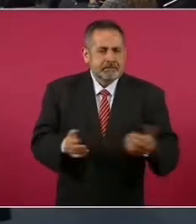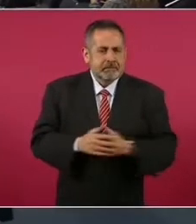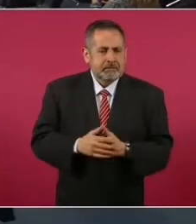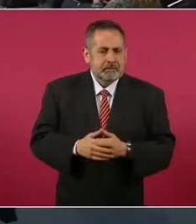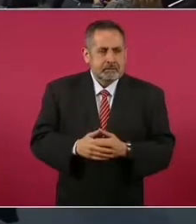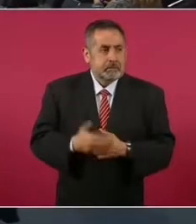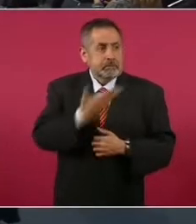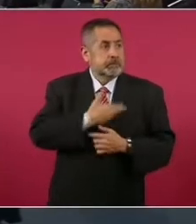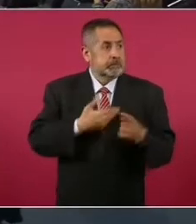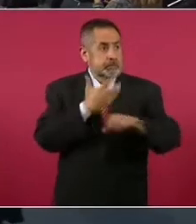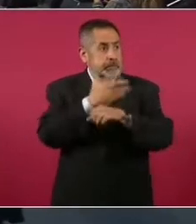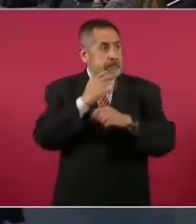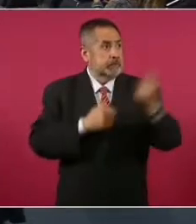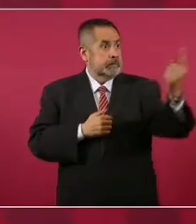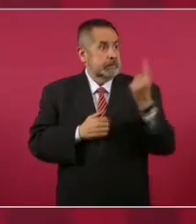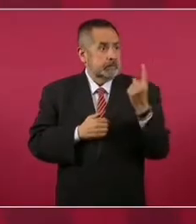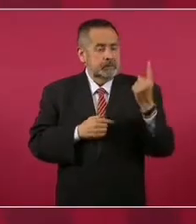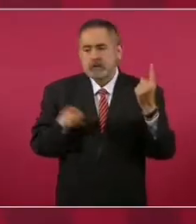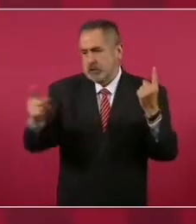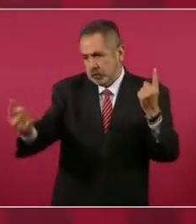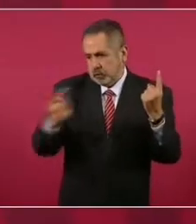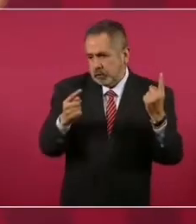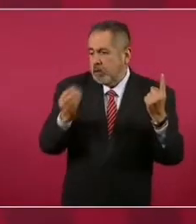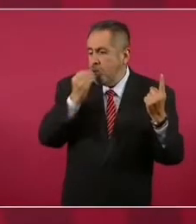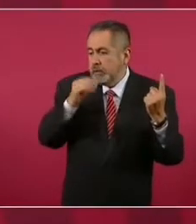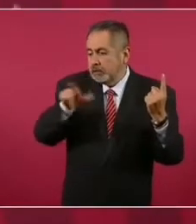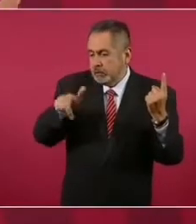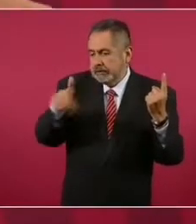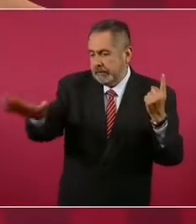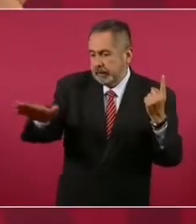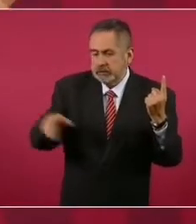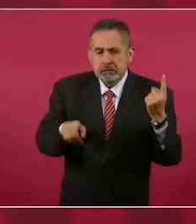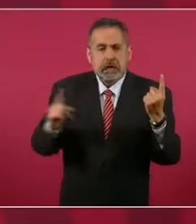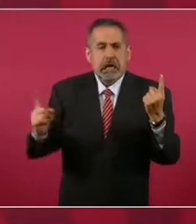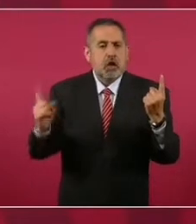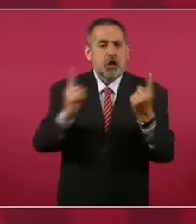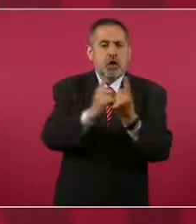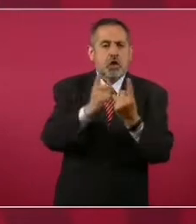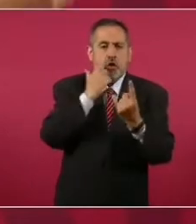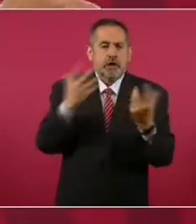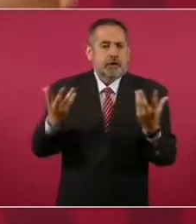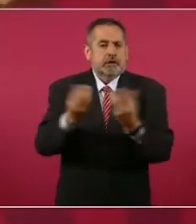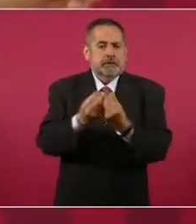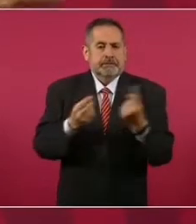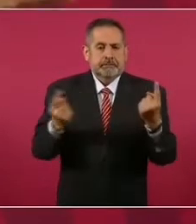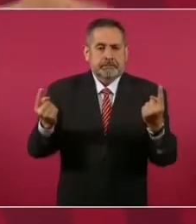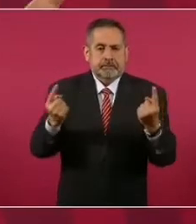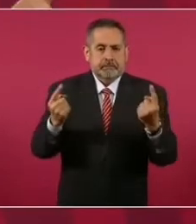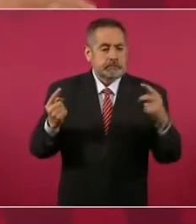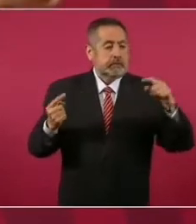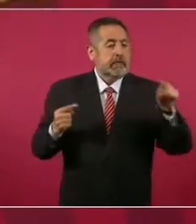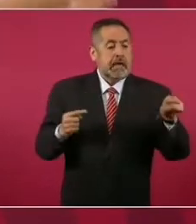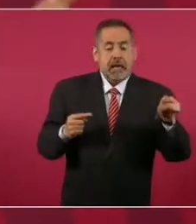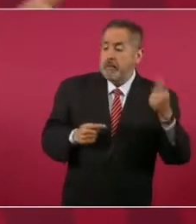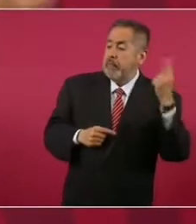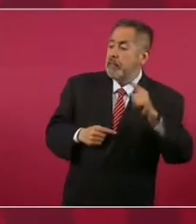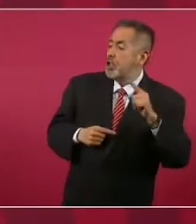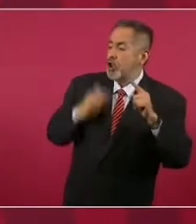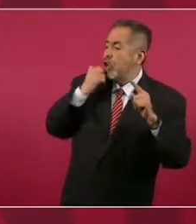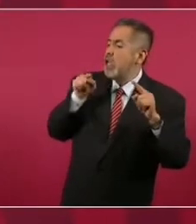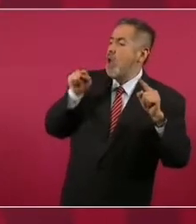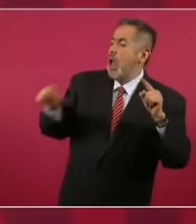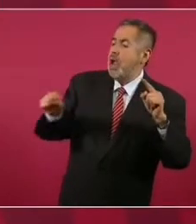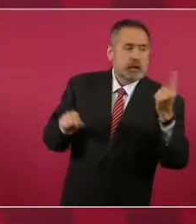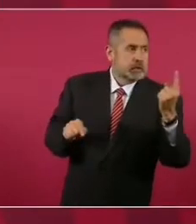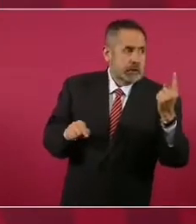Porque viene un presidente de Estados Unidos y no quiere reunirse con otro presidente o no quiere que esté presente